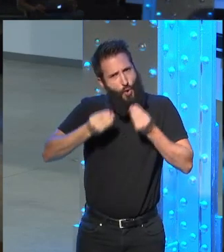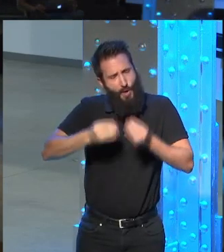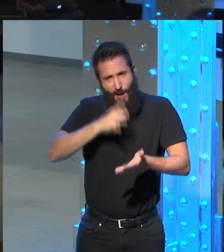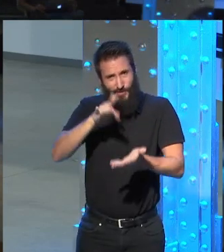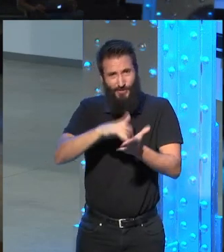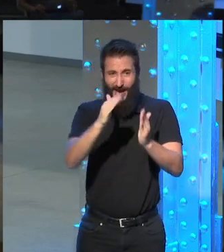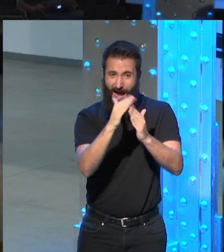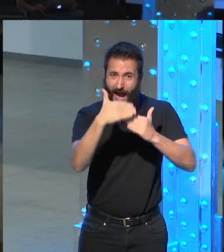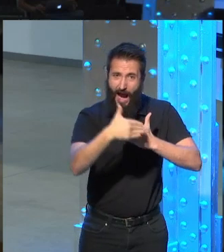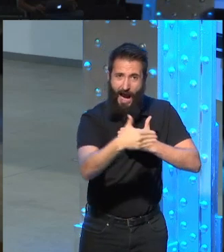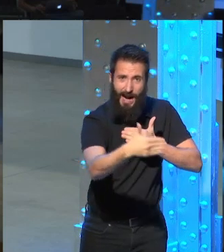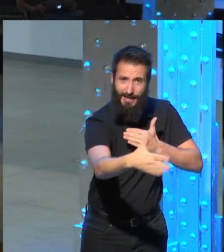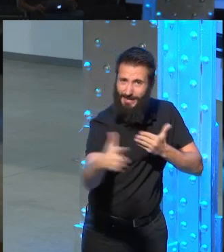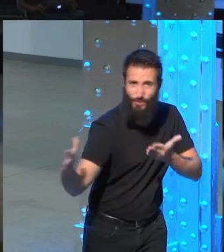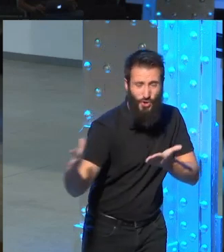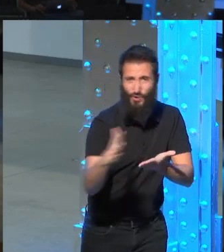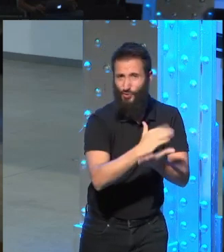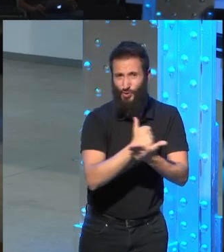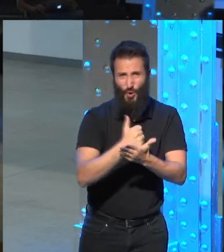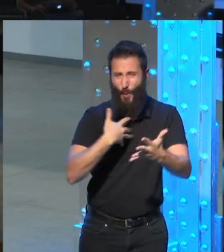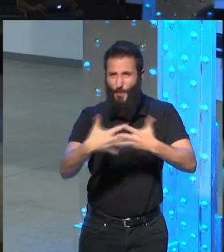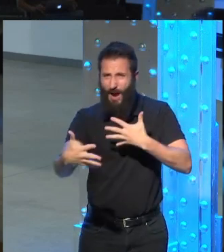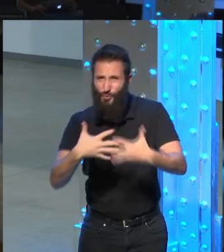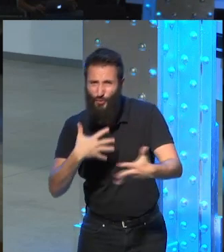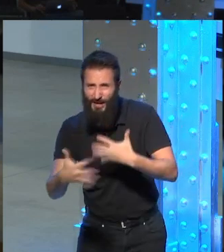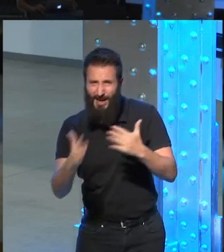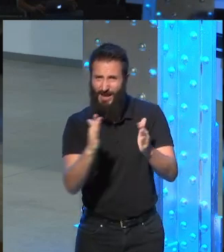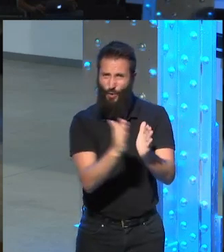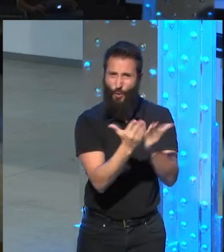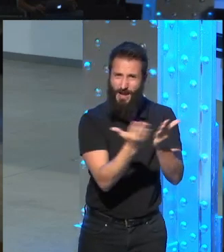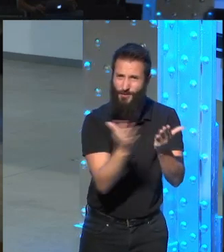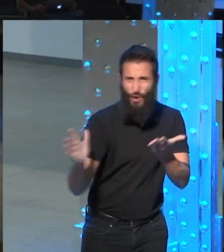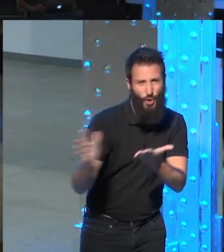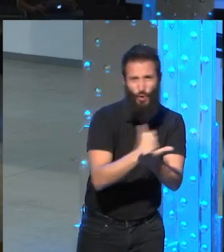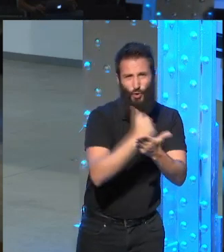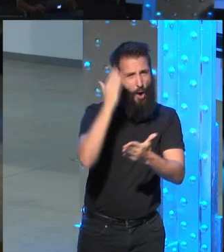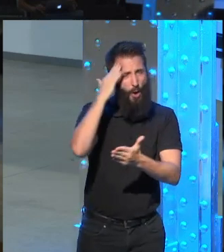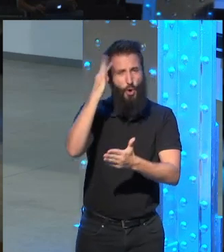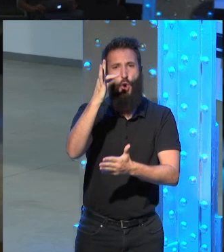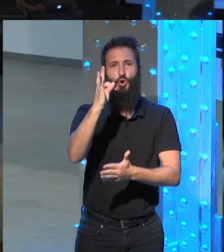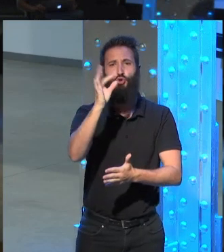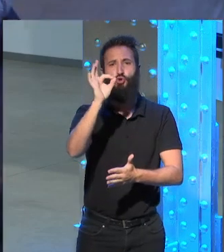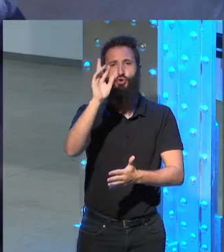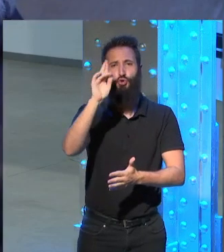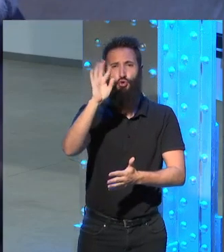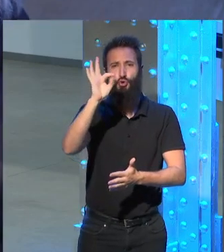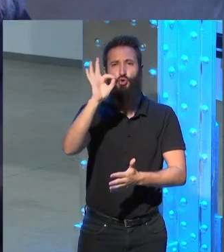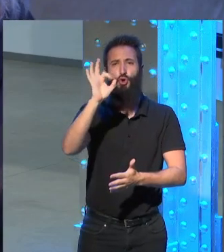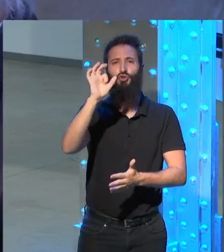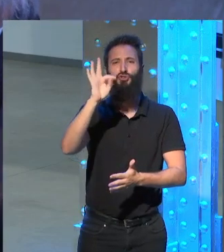toda la obra todos los manuscritos que quedaron de Trotsky y buena parte de su